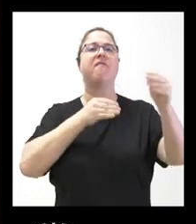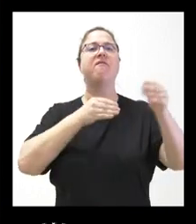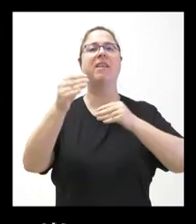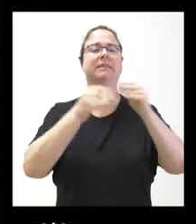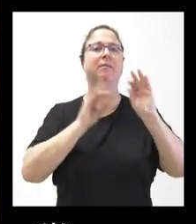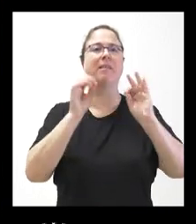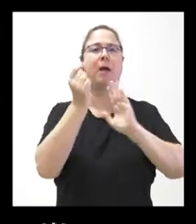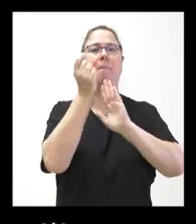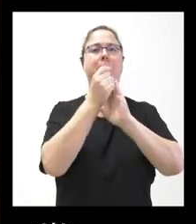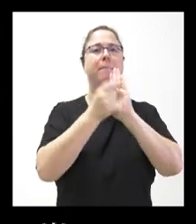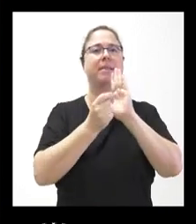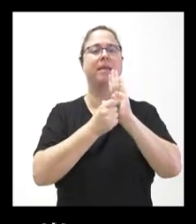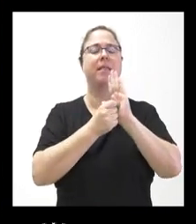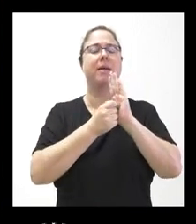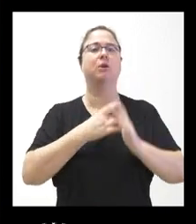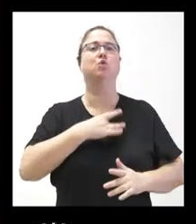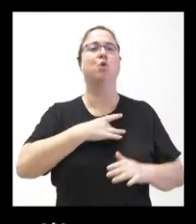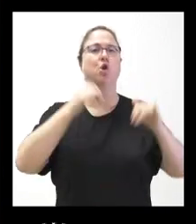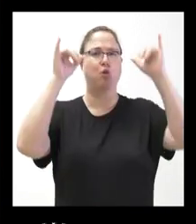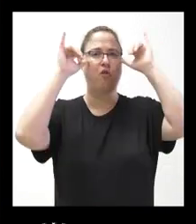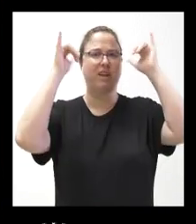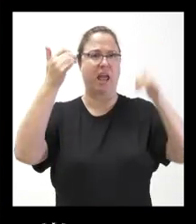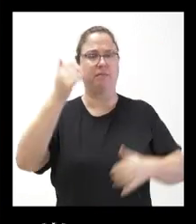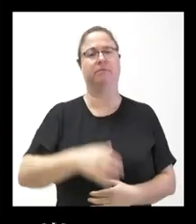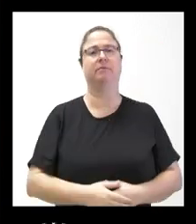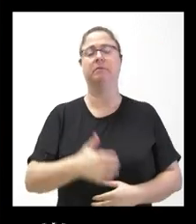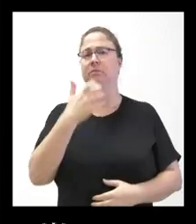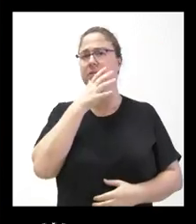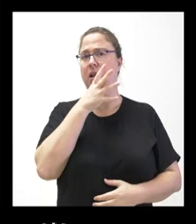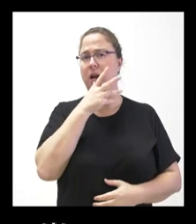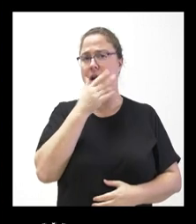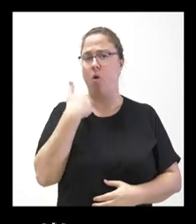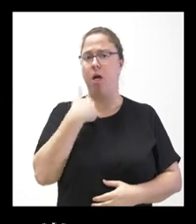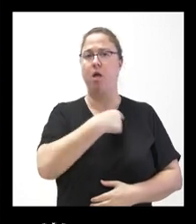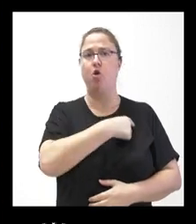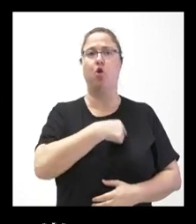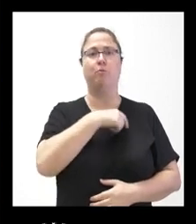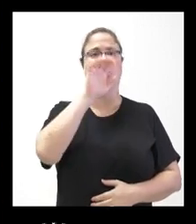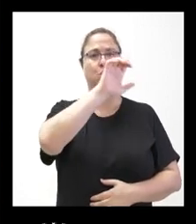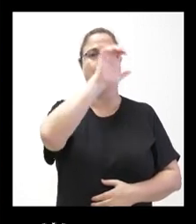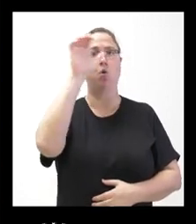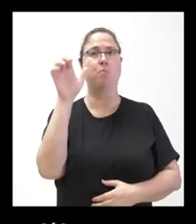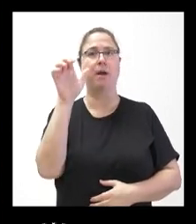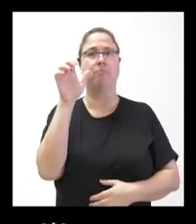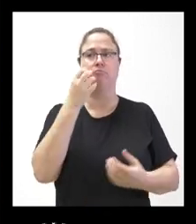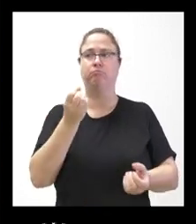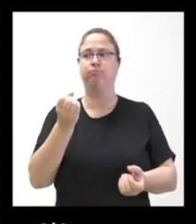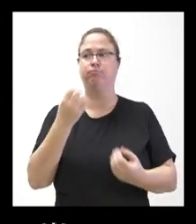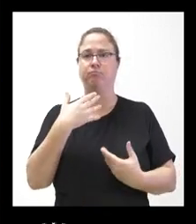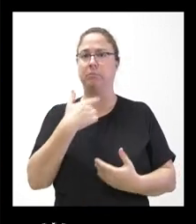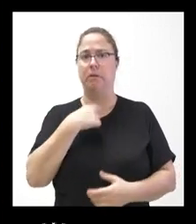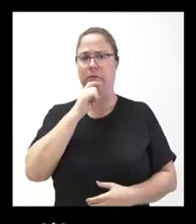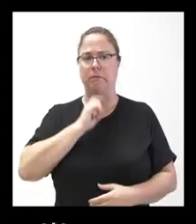medidas de la tuberculosis bovina. Es decir, si cuando ahora la Comisión Europea transmite que no hubo una